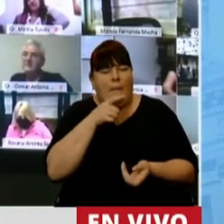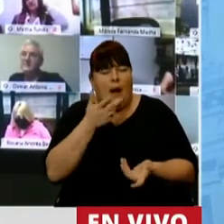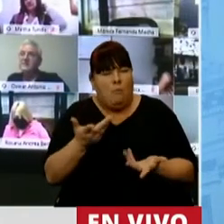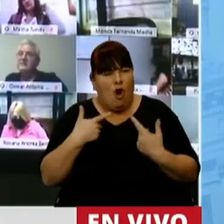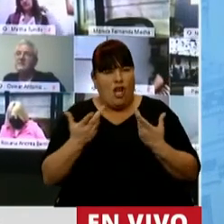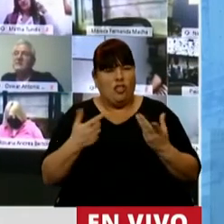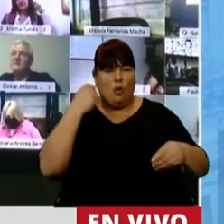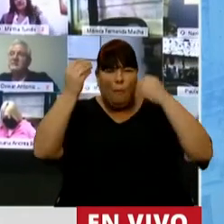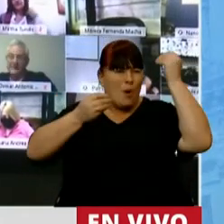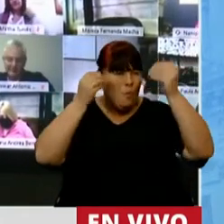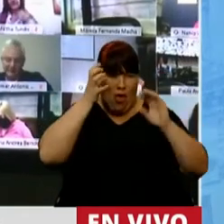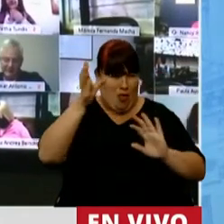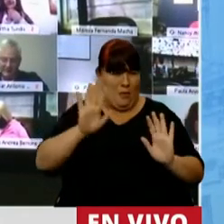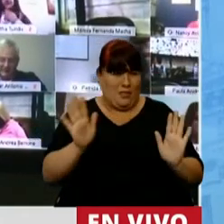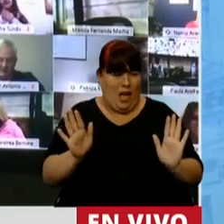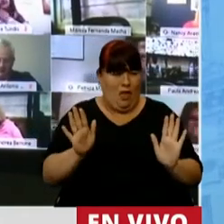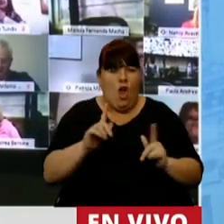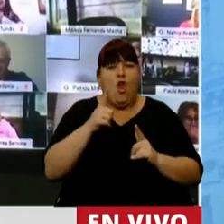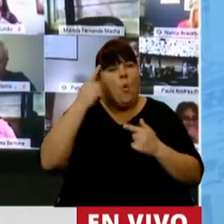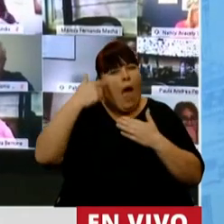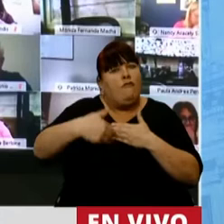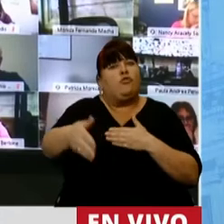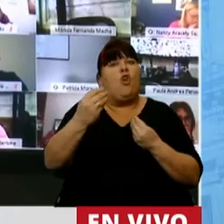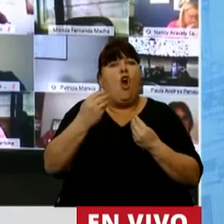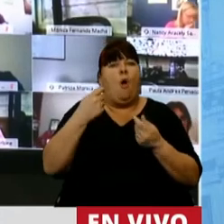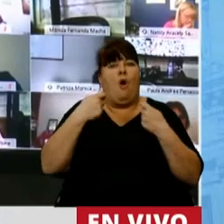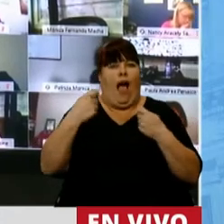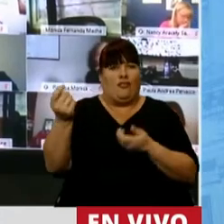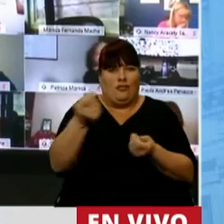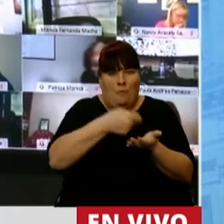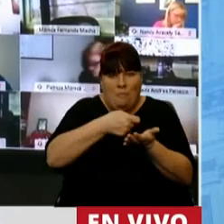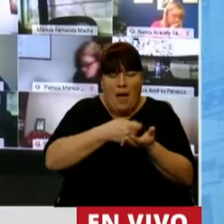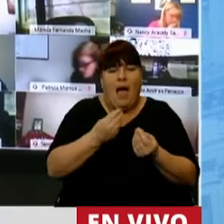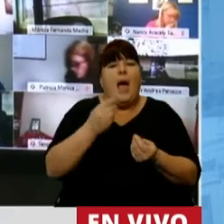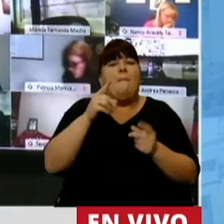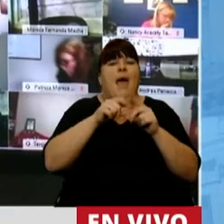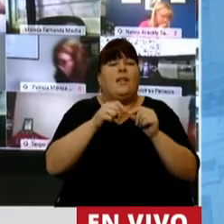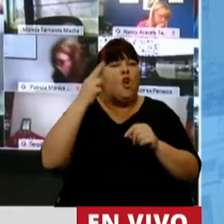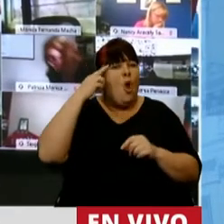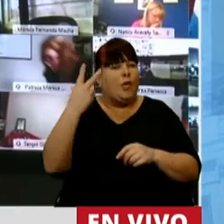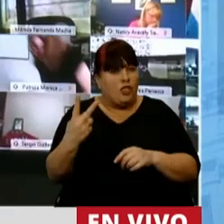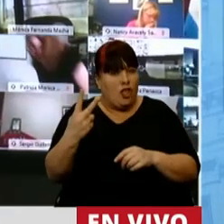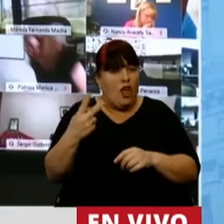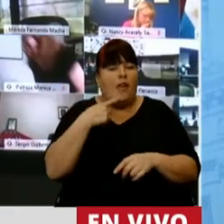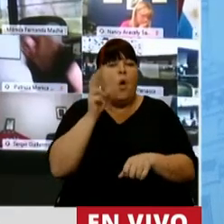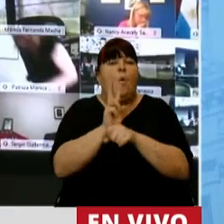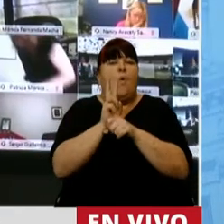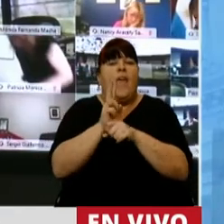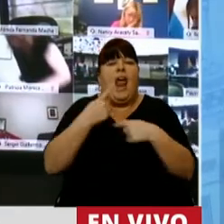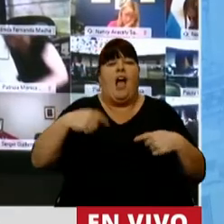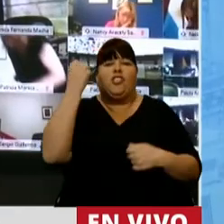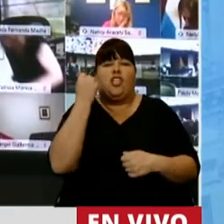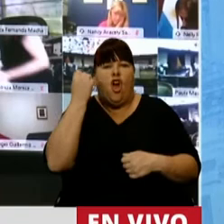por eso a me preocupa sobremanera, no hay una previsión para los consumidores, pero hay una previsión en el artículo 92 de proteger los